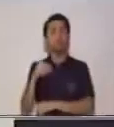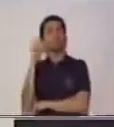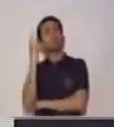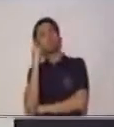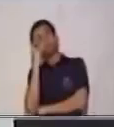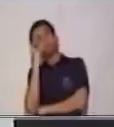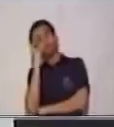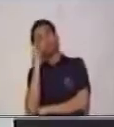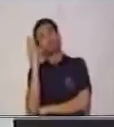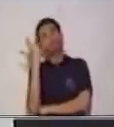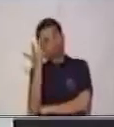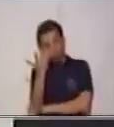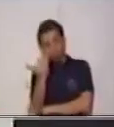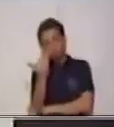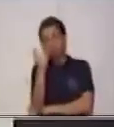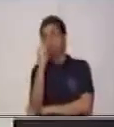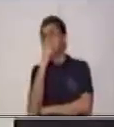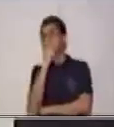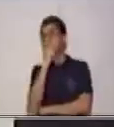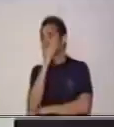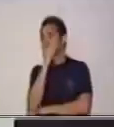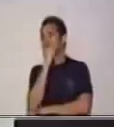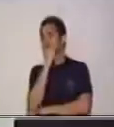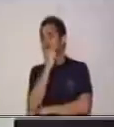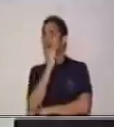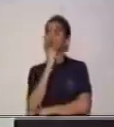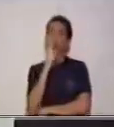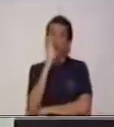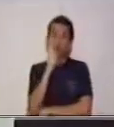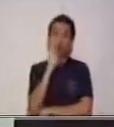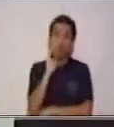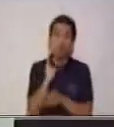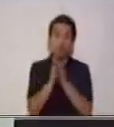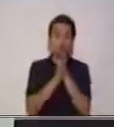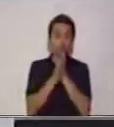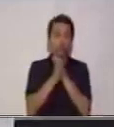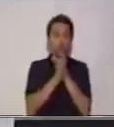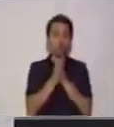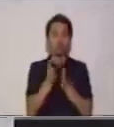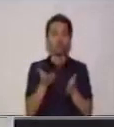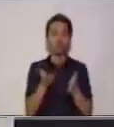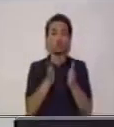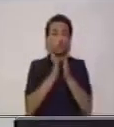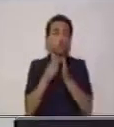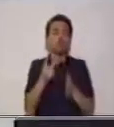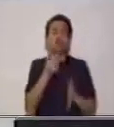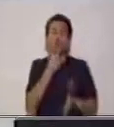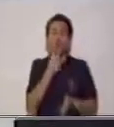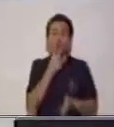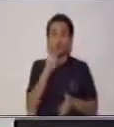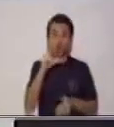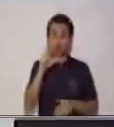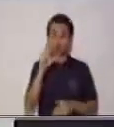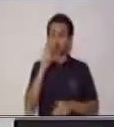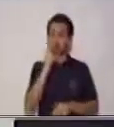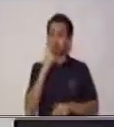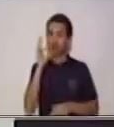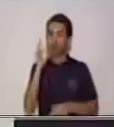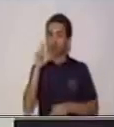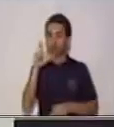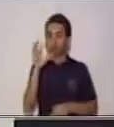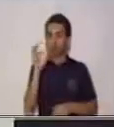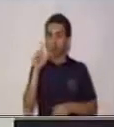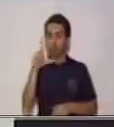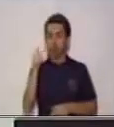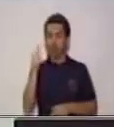A ver, muy bien, un chocolate, ¿sí? Ya está la primera pregunta, ya respondimos,